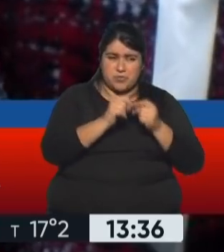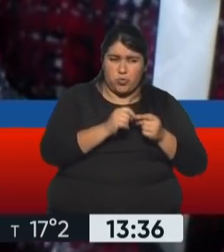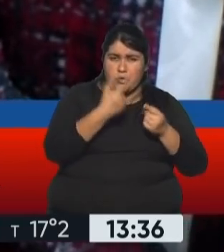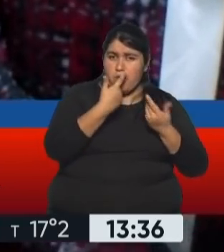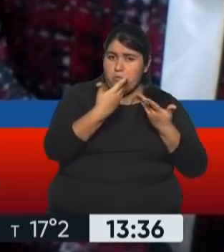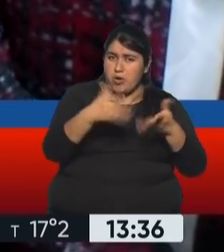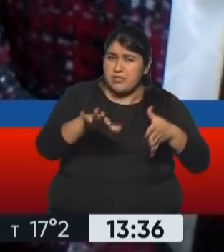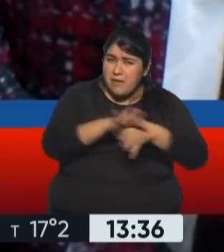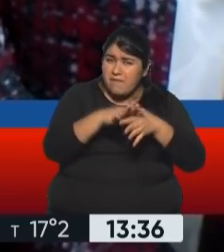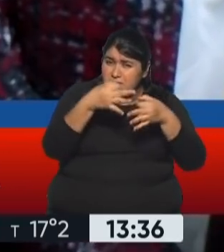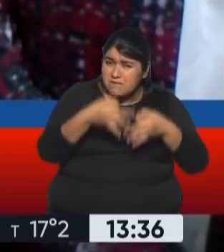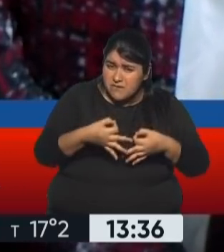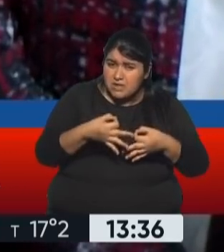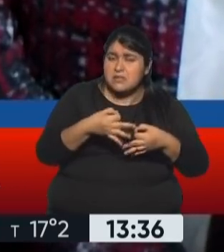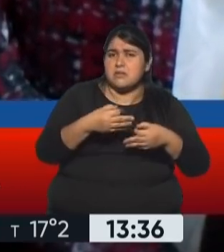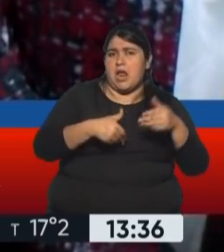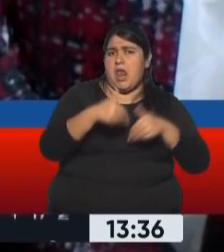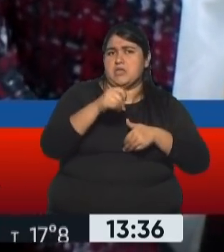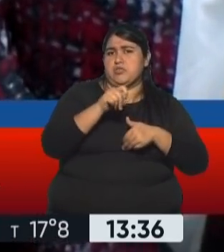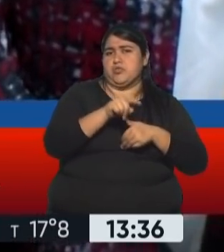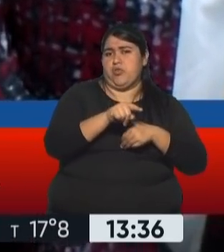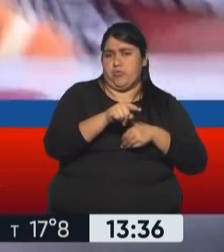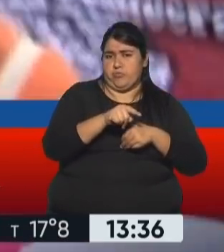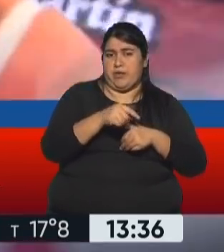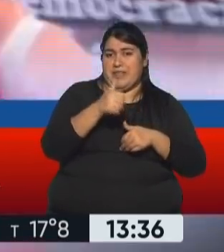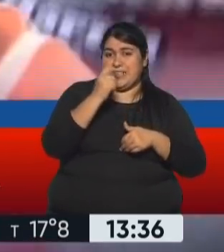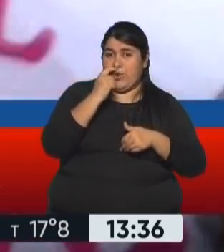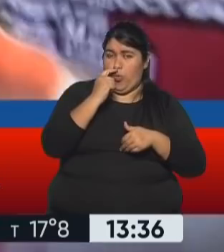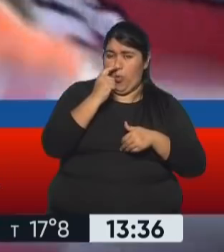el fiel reflejo de la elección del sello.